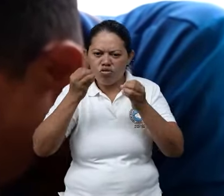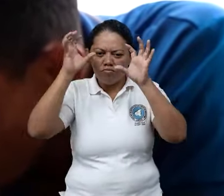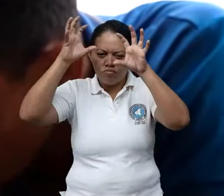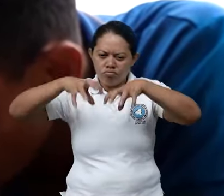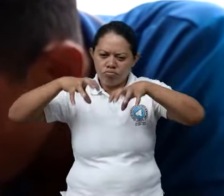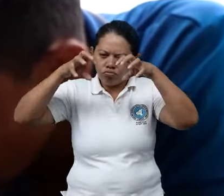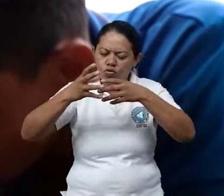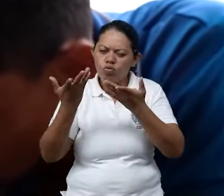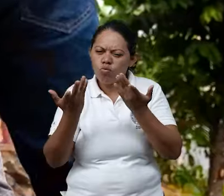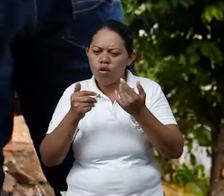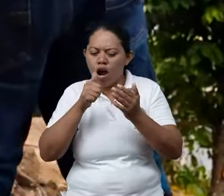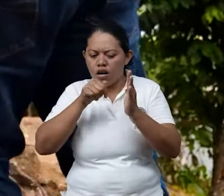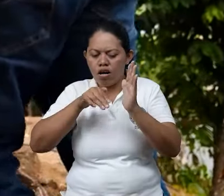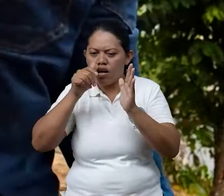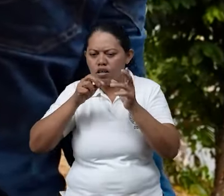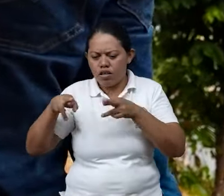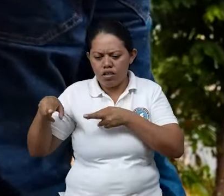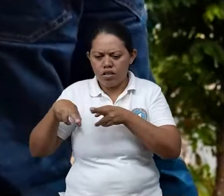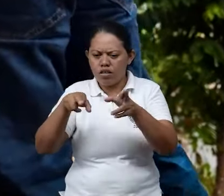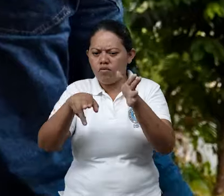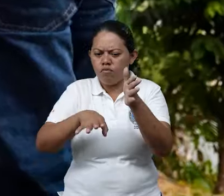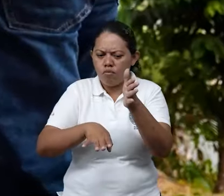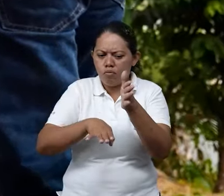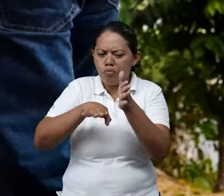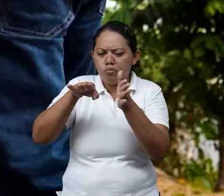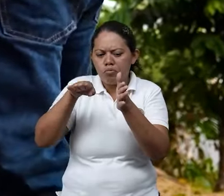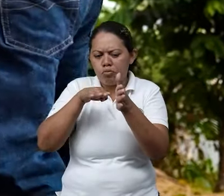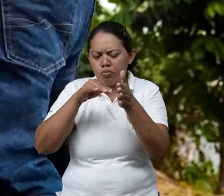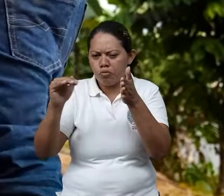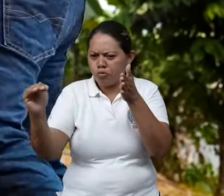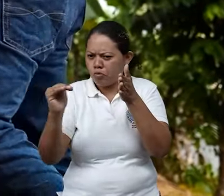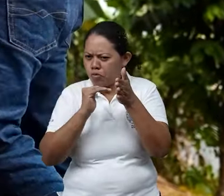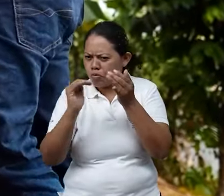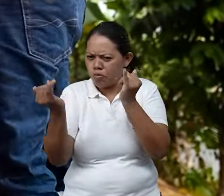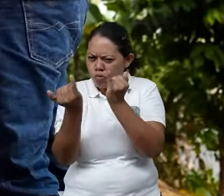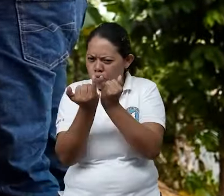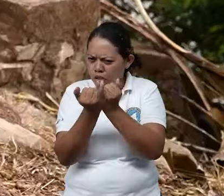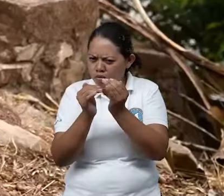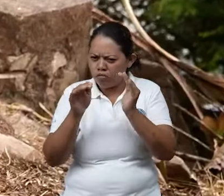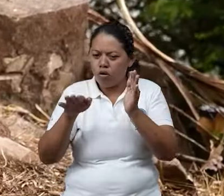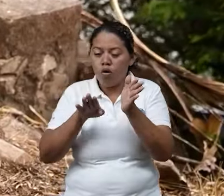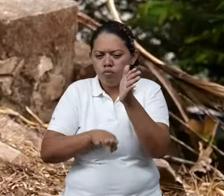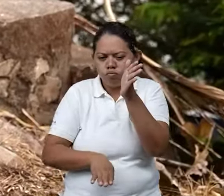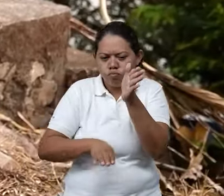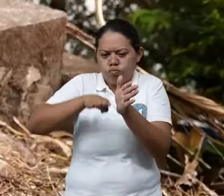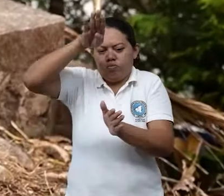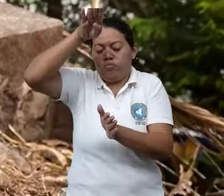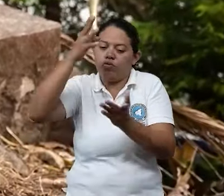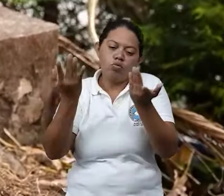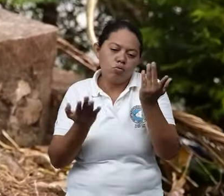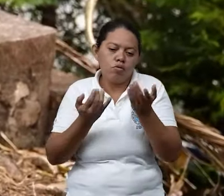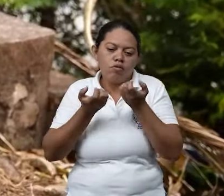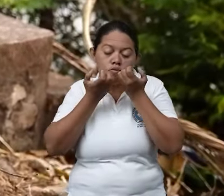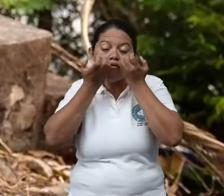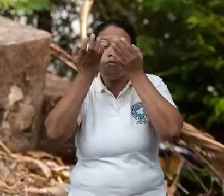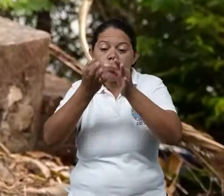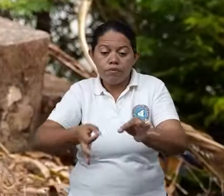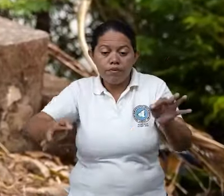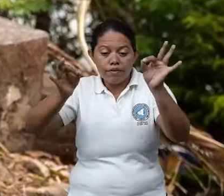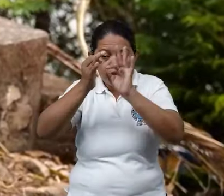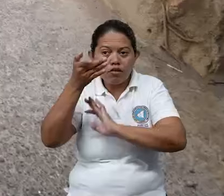cae, cuál es el nivel del río en temporada de lluvia, y nos ayudan a identificar esos pasos necesarios para nosotros poder diseñar